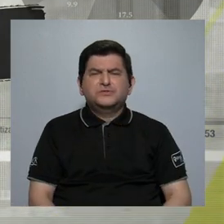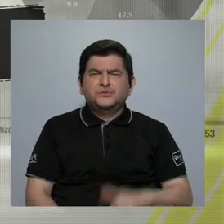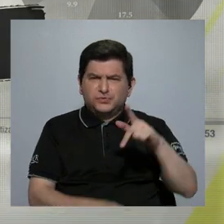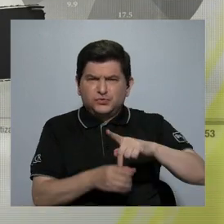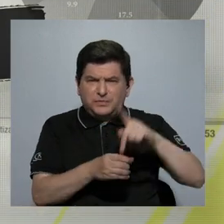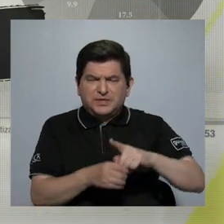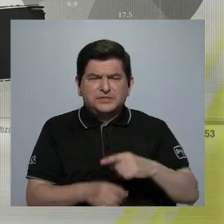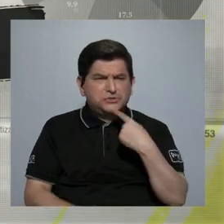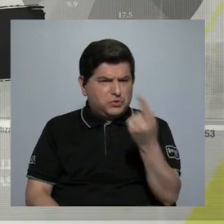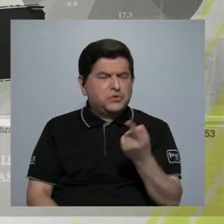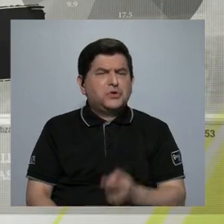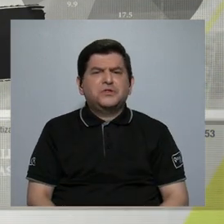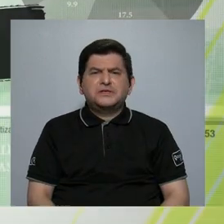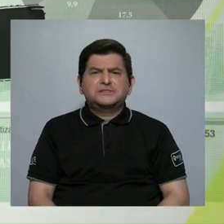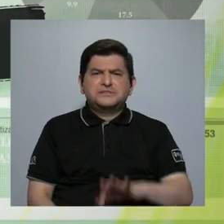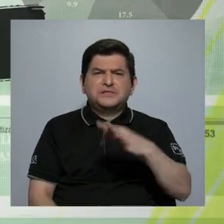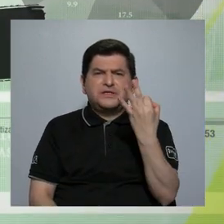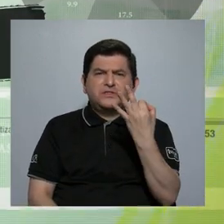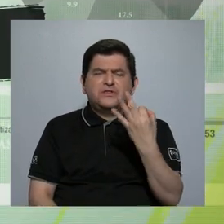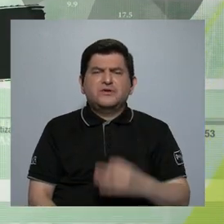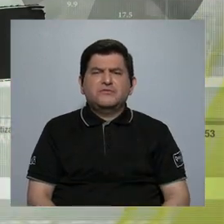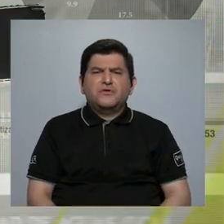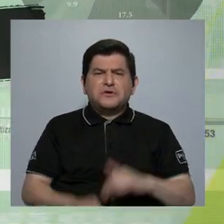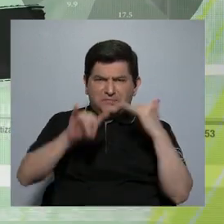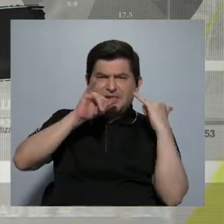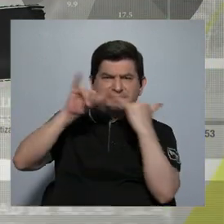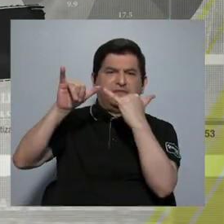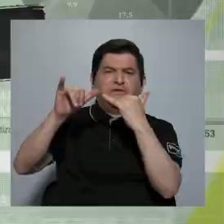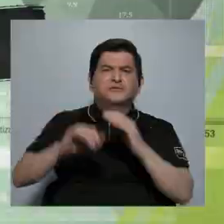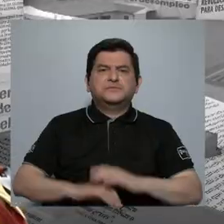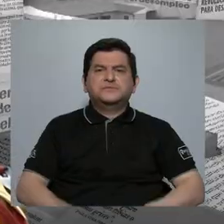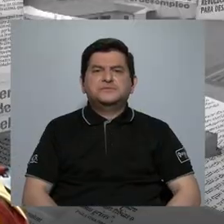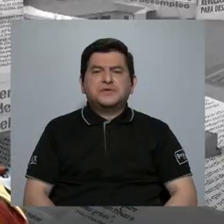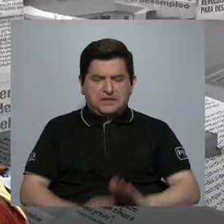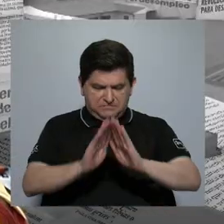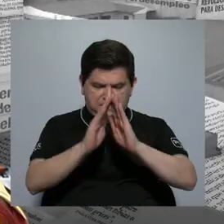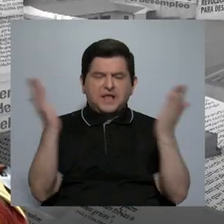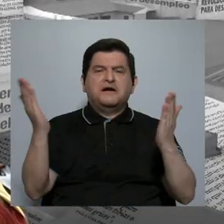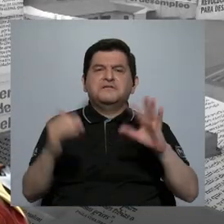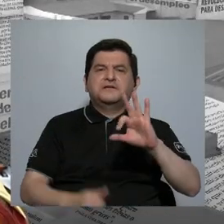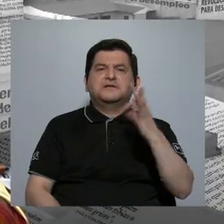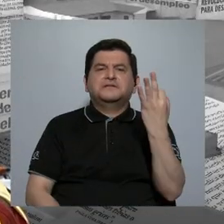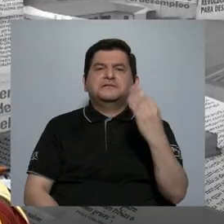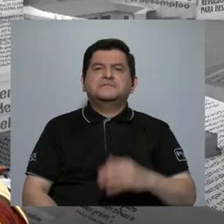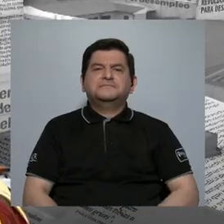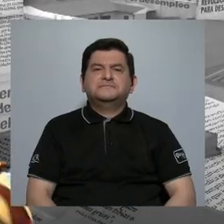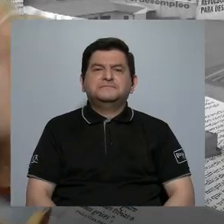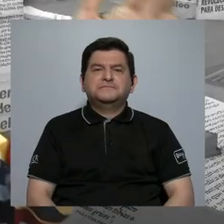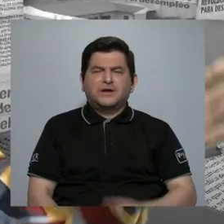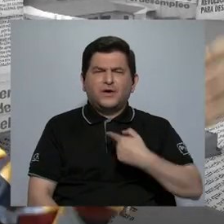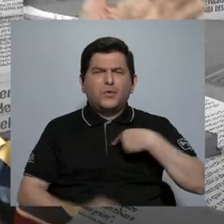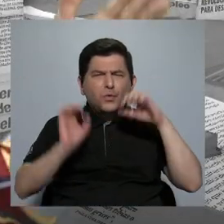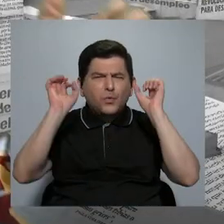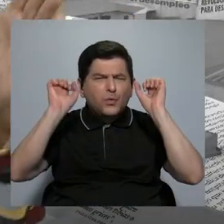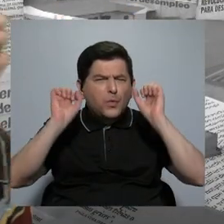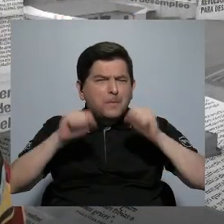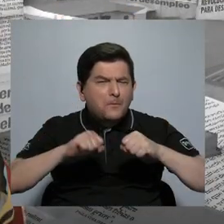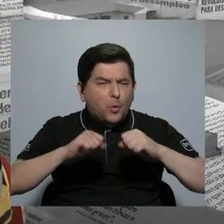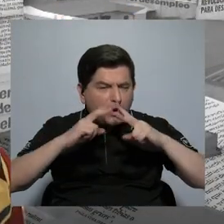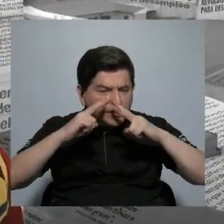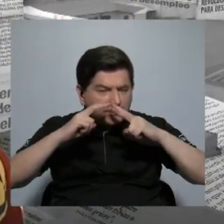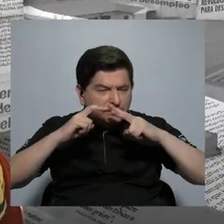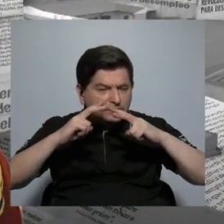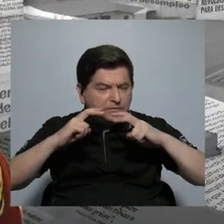en su comparecencia sí lo deja, lo deja, deja la denuncia puesta, digamos, abiertamente ahí. Entonces uno puede ir